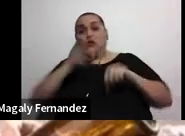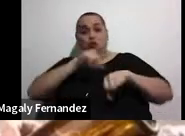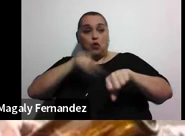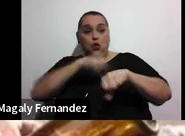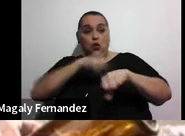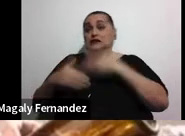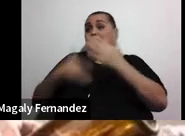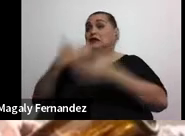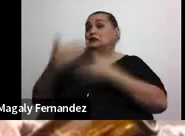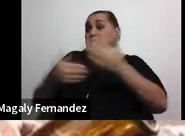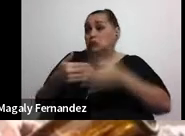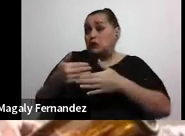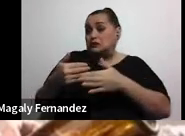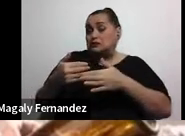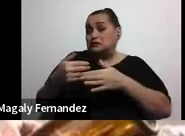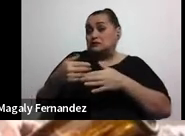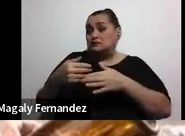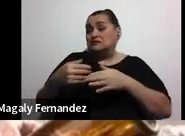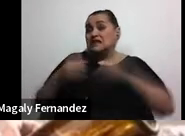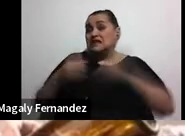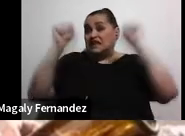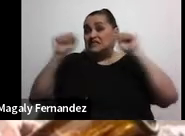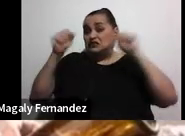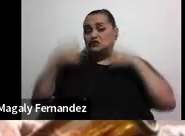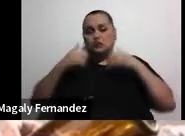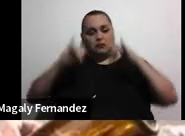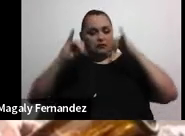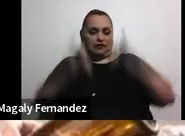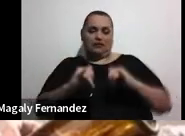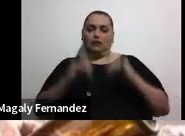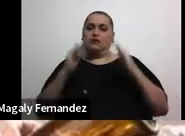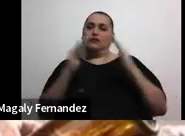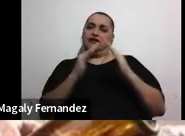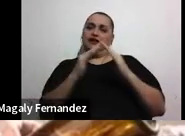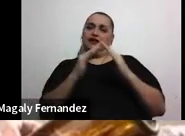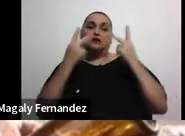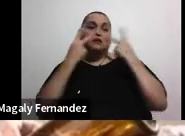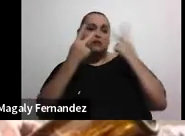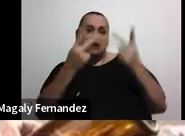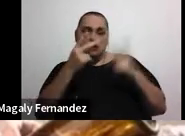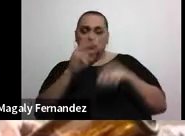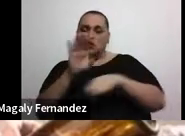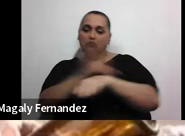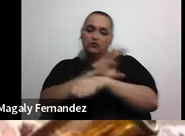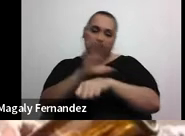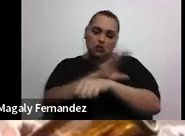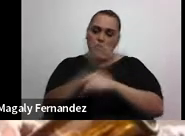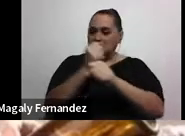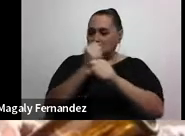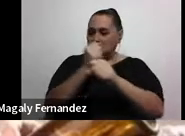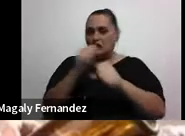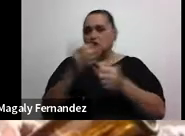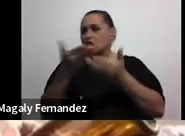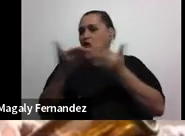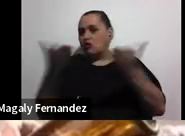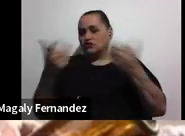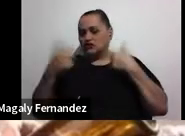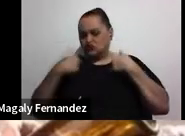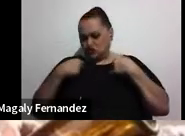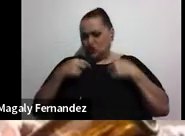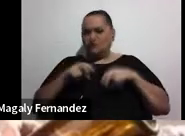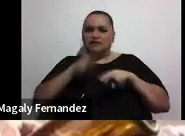de tres o cuatro horas al gimnasio, me quedo en mi casa. Viendo la computadora, trabajando en otras cosas. Yo soy una persona sedentaria.